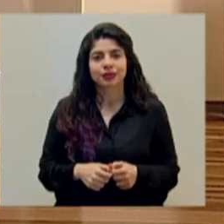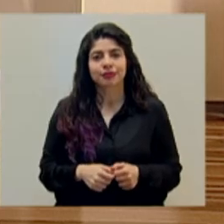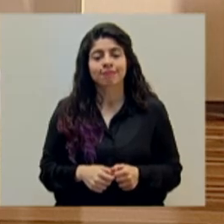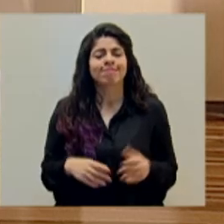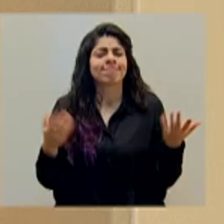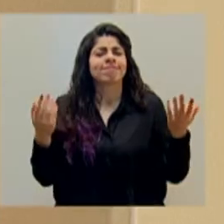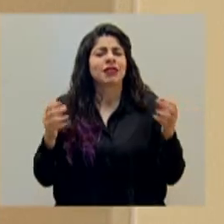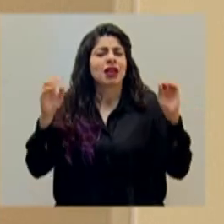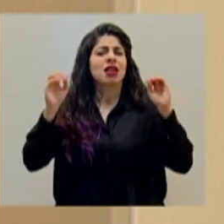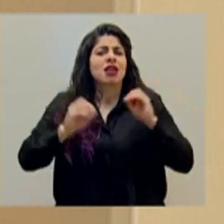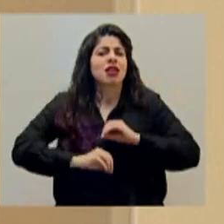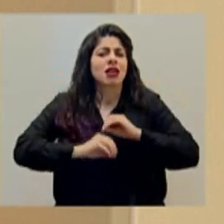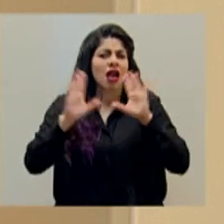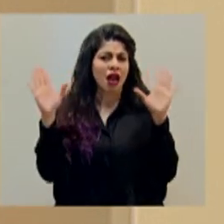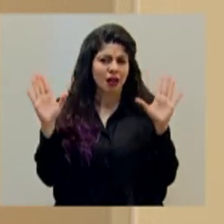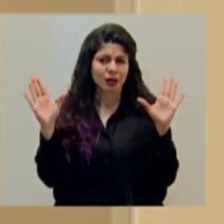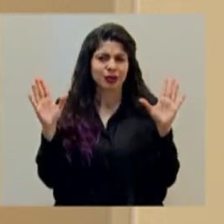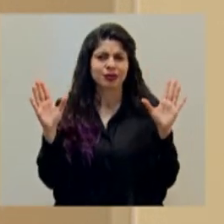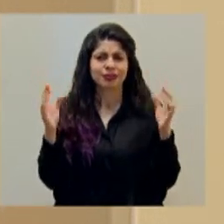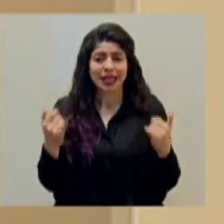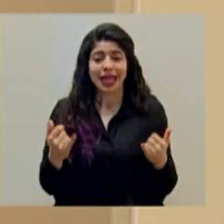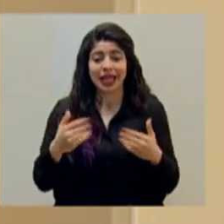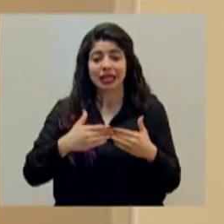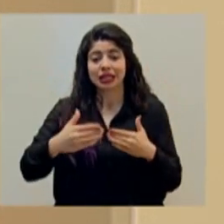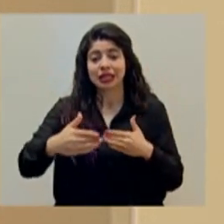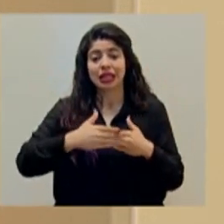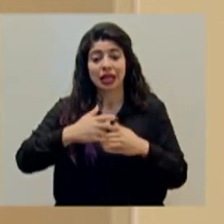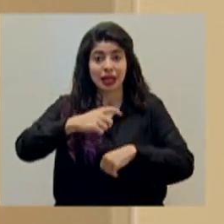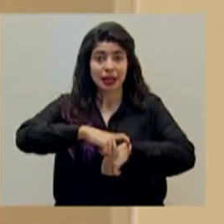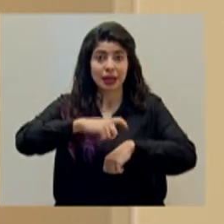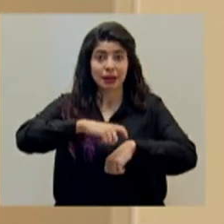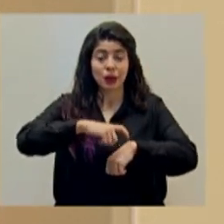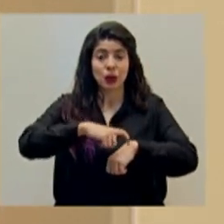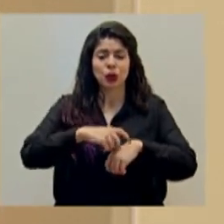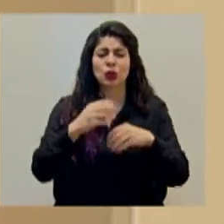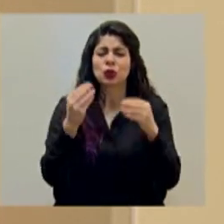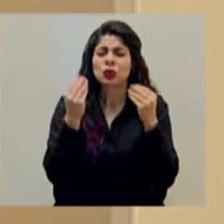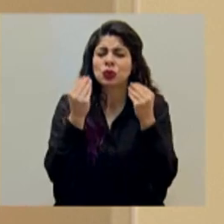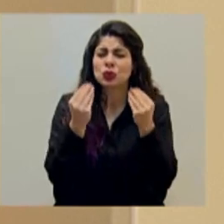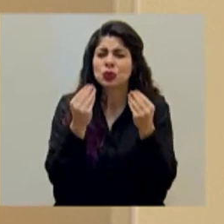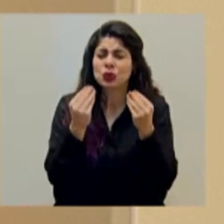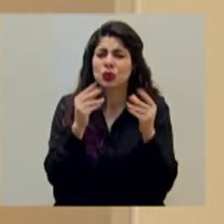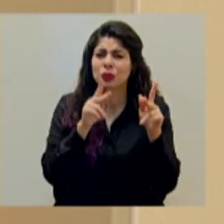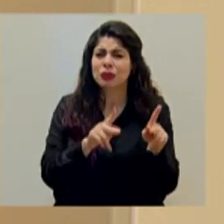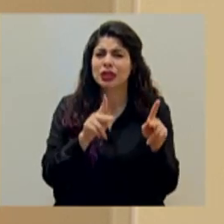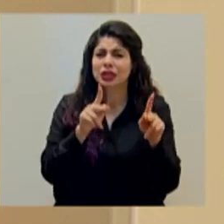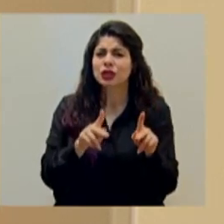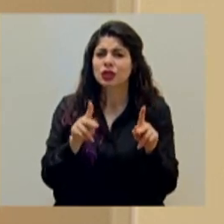Es claro que en estas épocas muchísimas personas